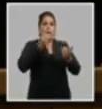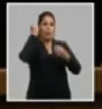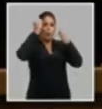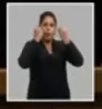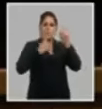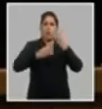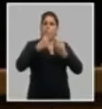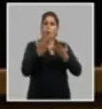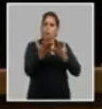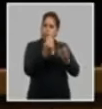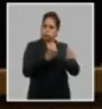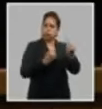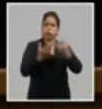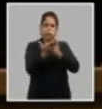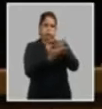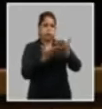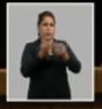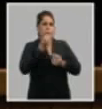preocupaciones